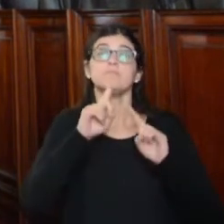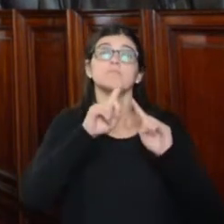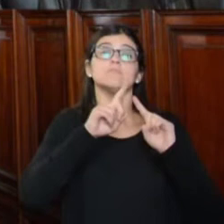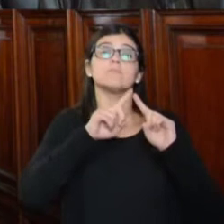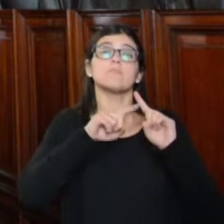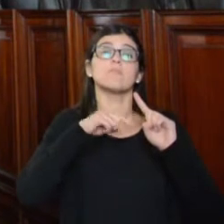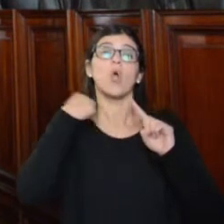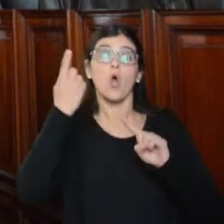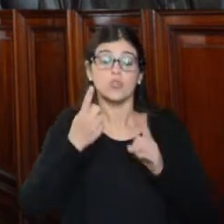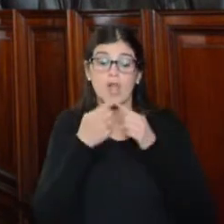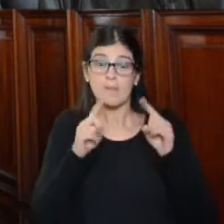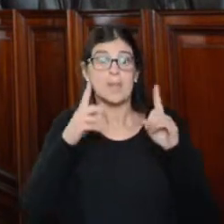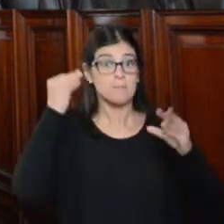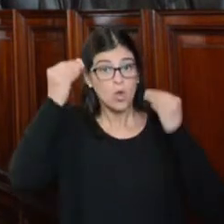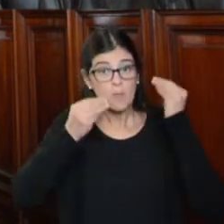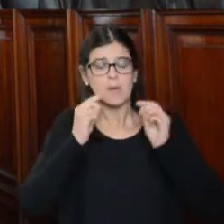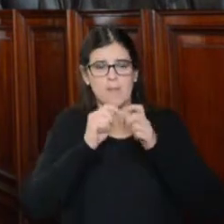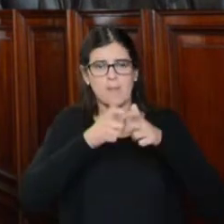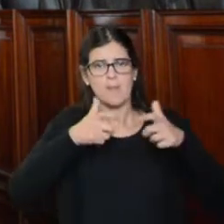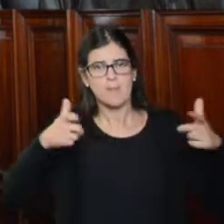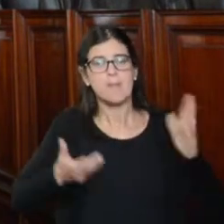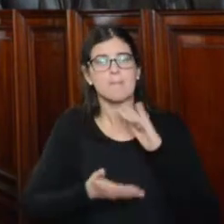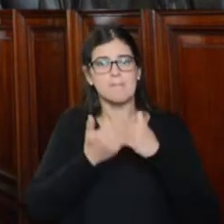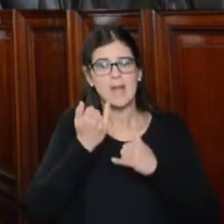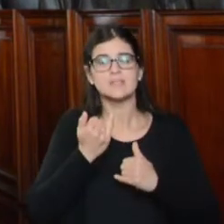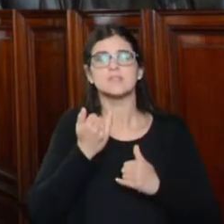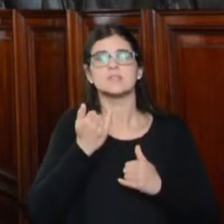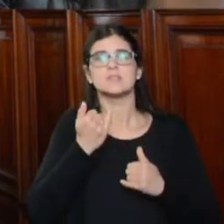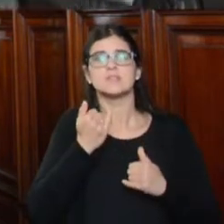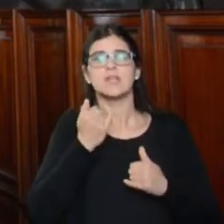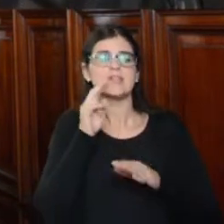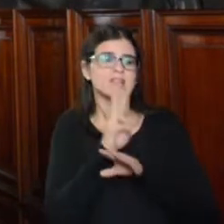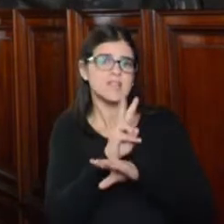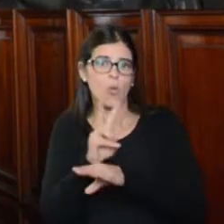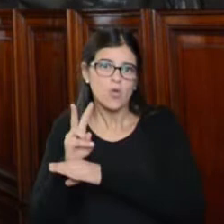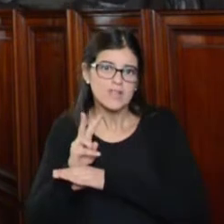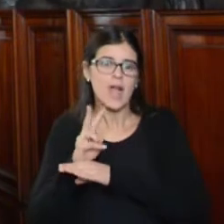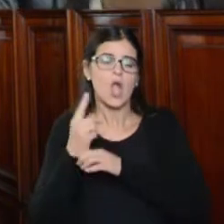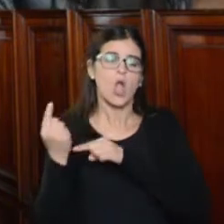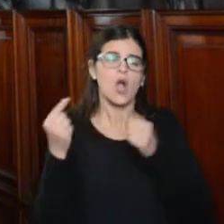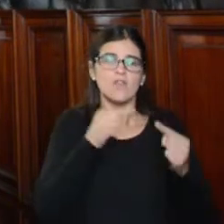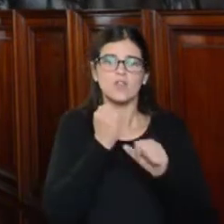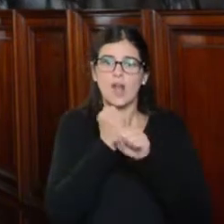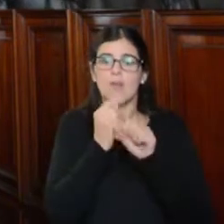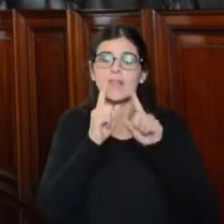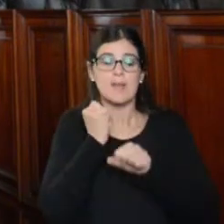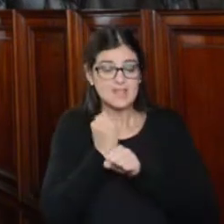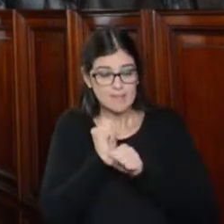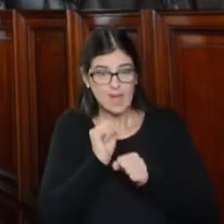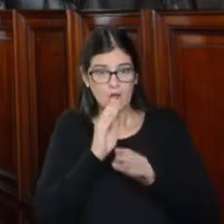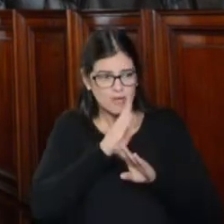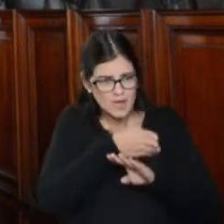elemento preocupante es la creciente presencia de la fuerza de seguridad en conflictos laborales y en los lugares de trabajo,